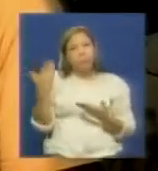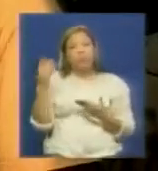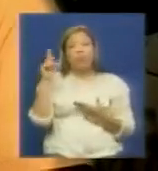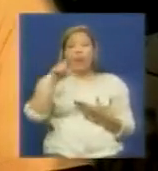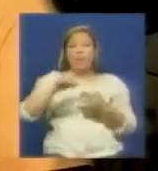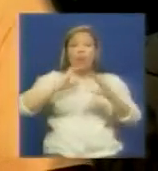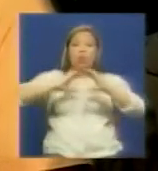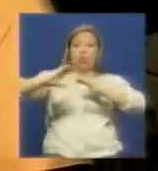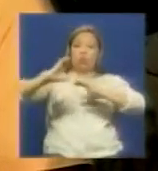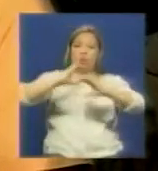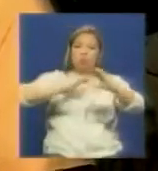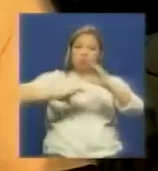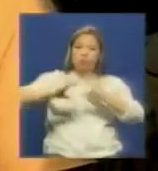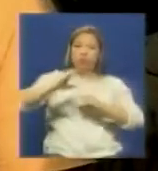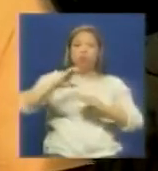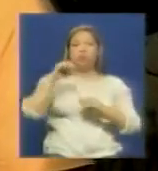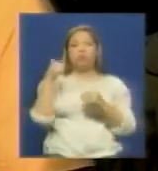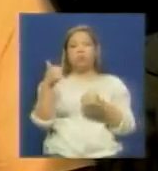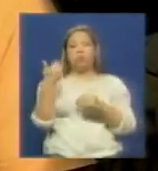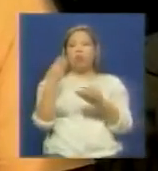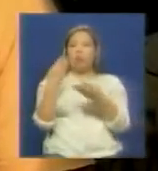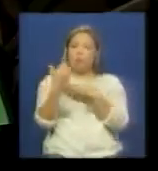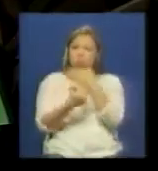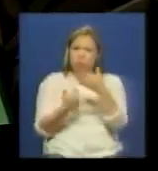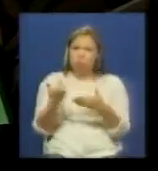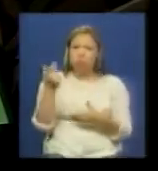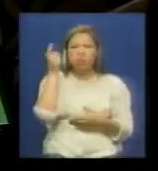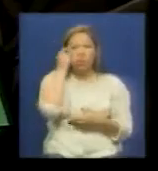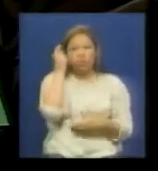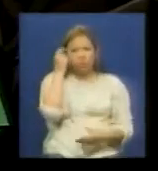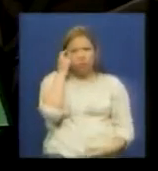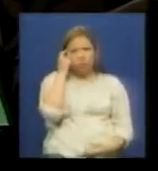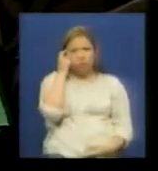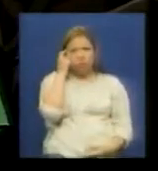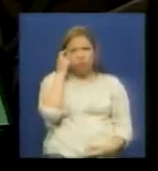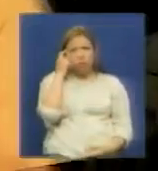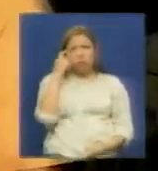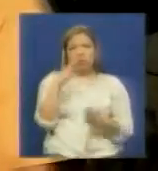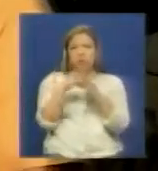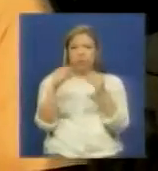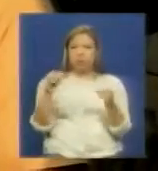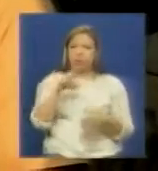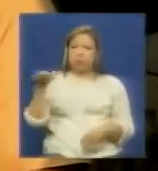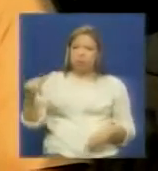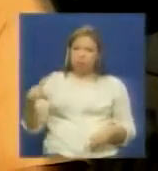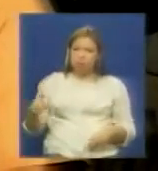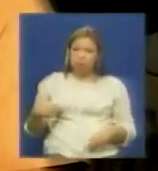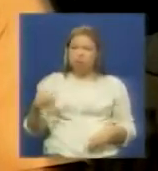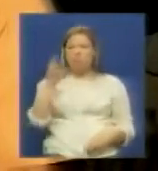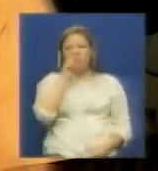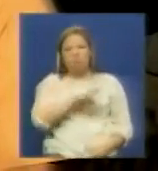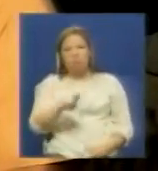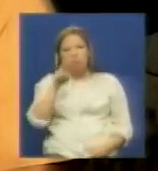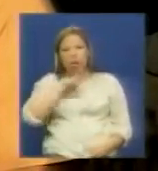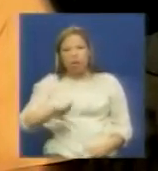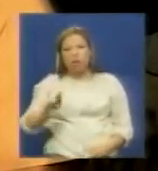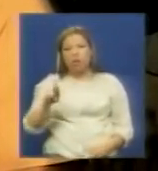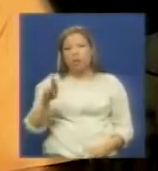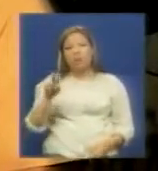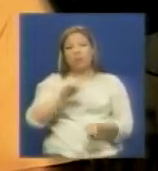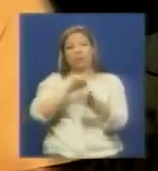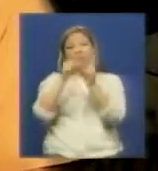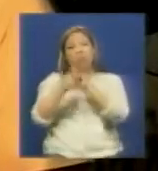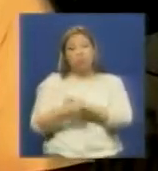intercomunicadores para que las cosas fluyan sabemos que ellos vienen por todo nosotros le daremos respuestas tenemos que